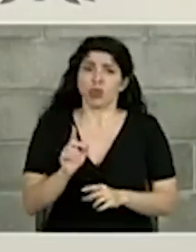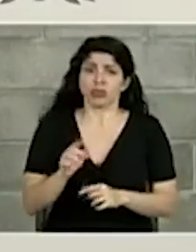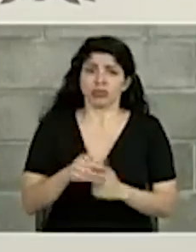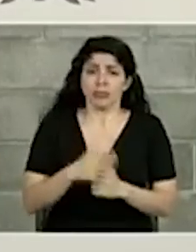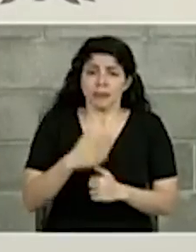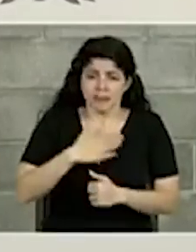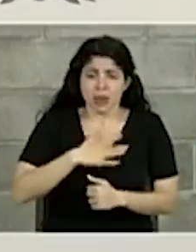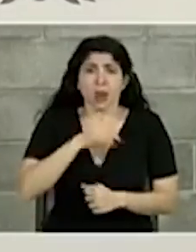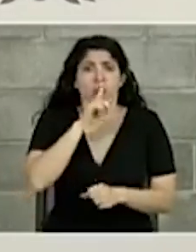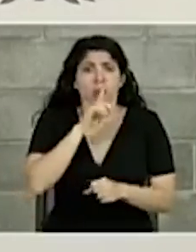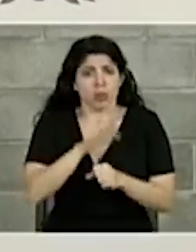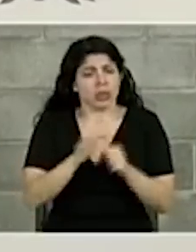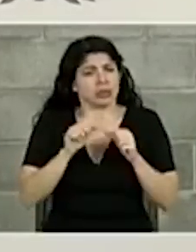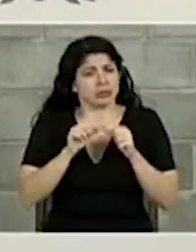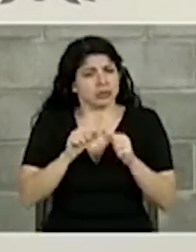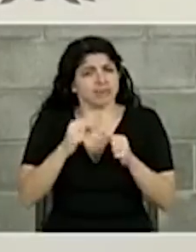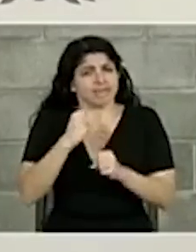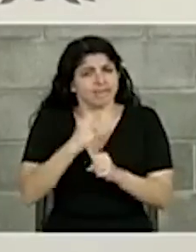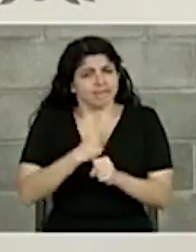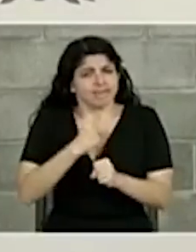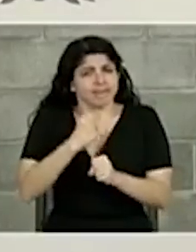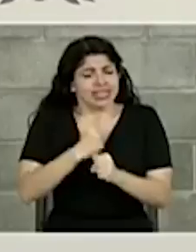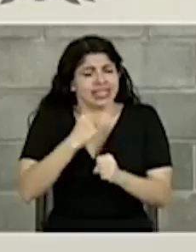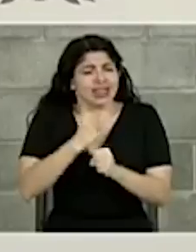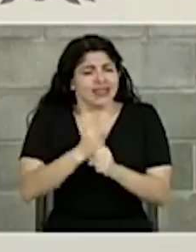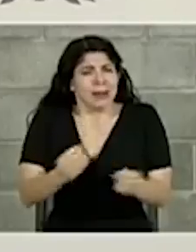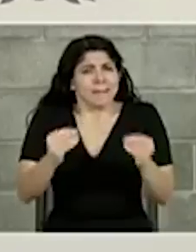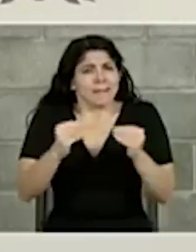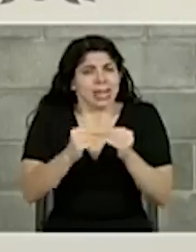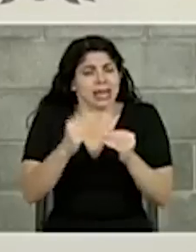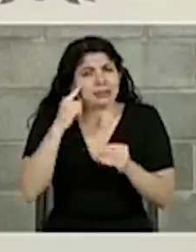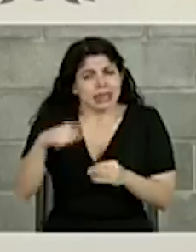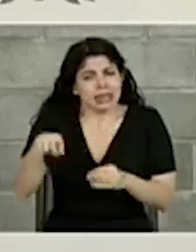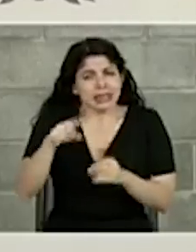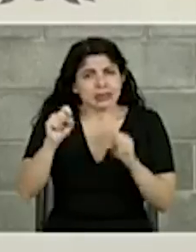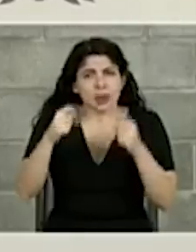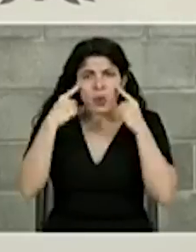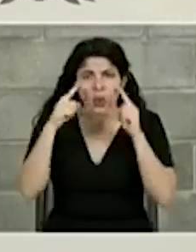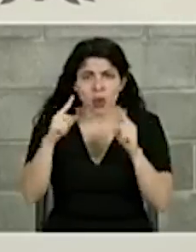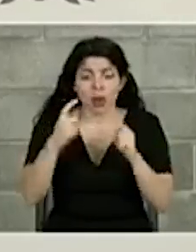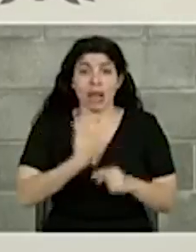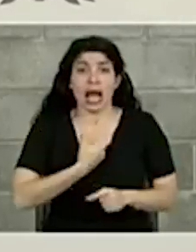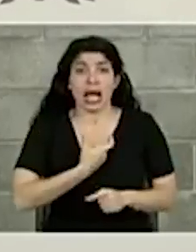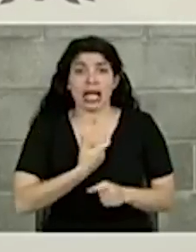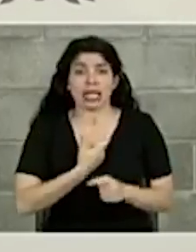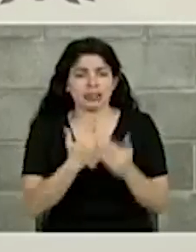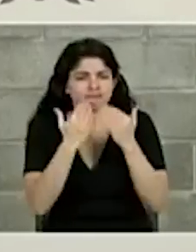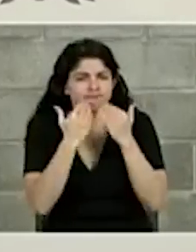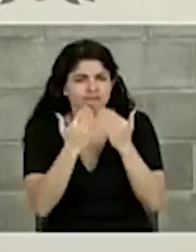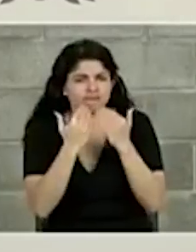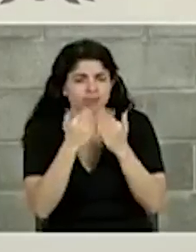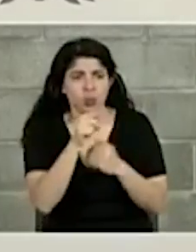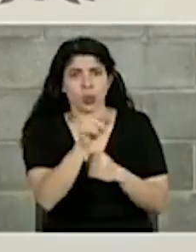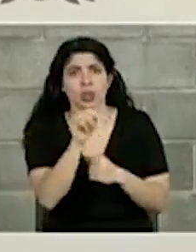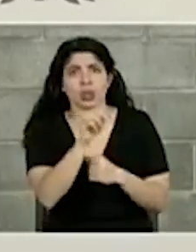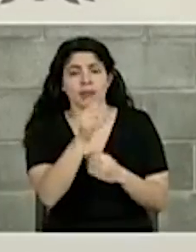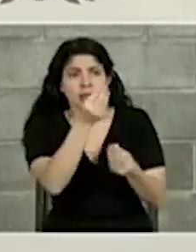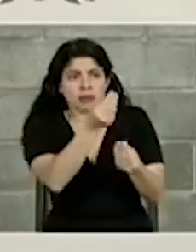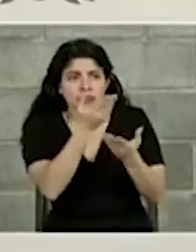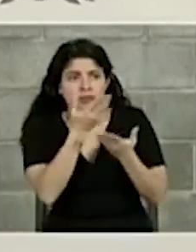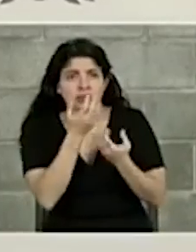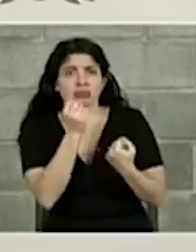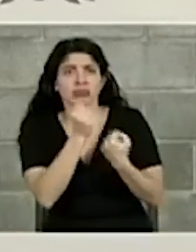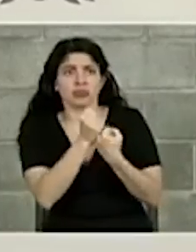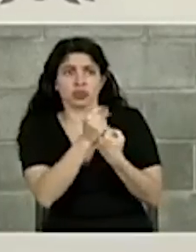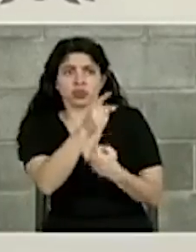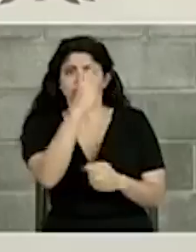es a seguir trabajando y trabajar aún más para lograr eso. Señor Alcalde, le agradezco que también nos extienda la mano